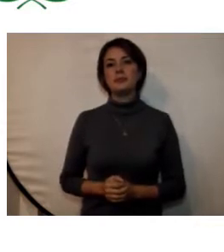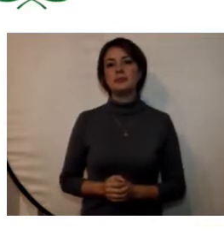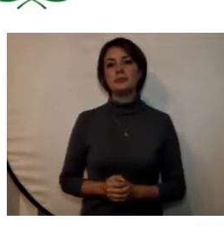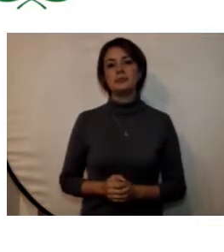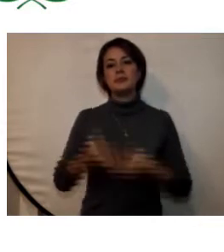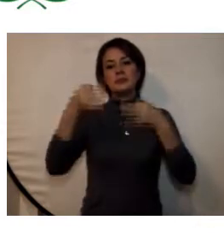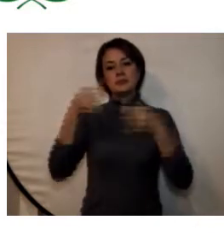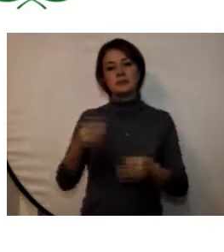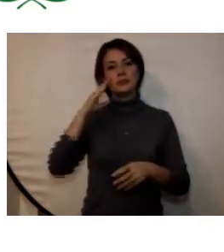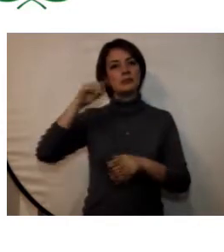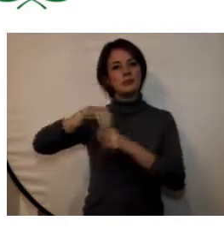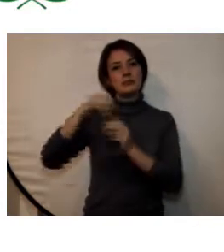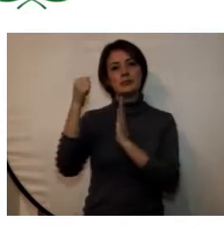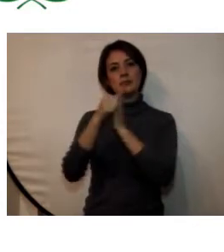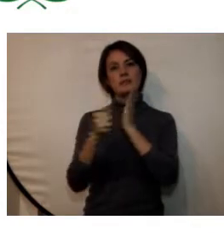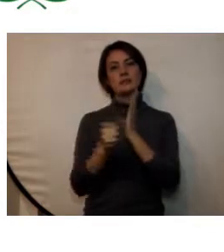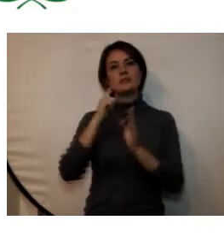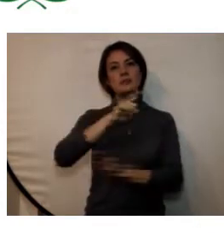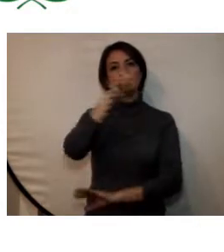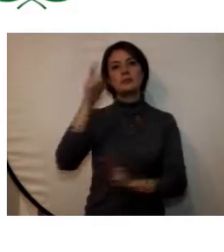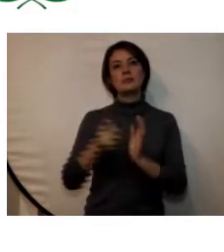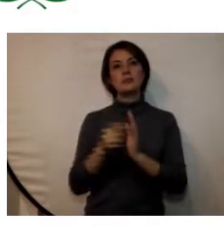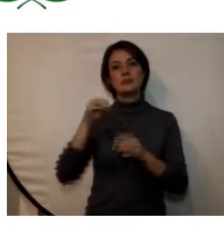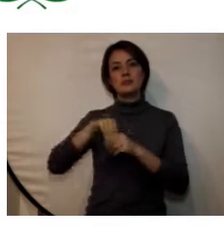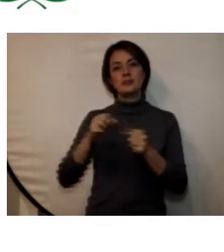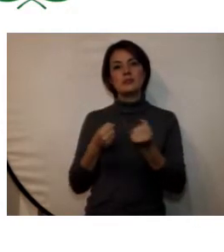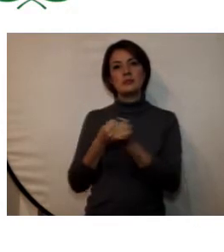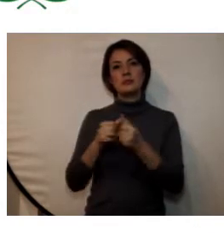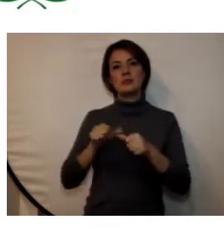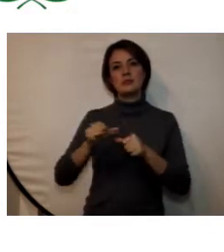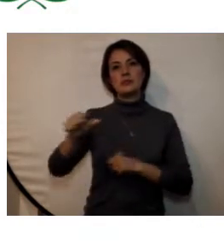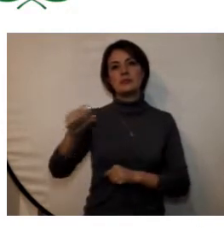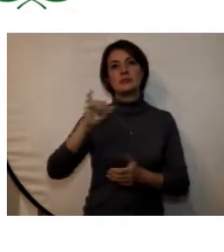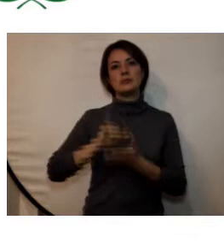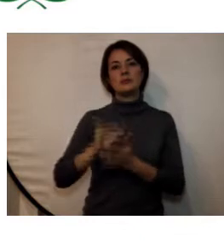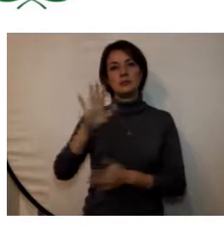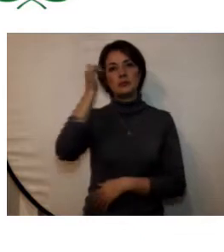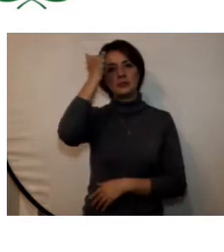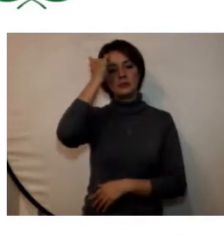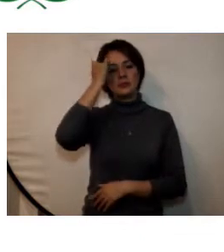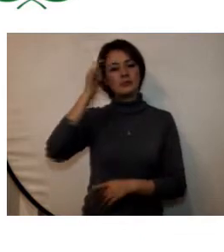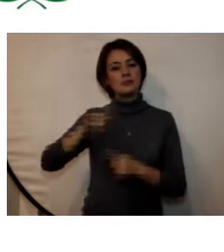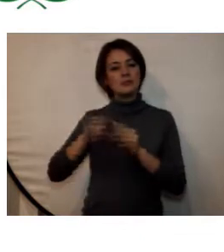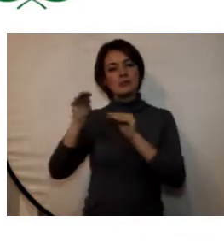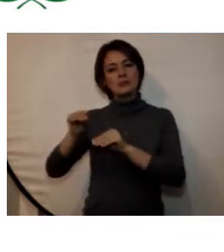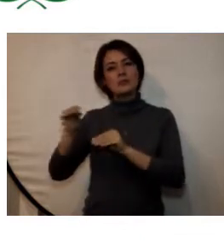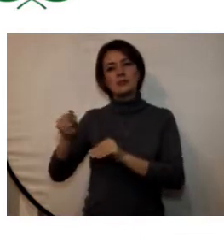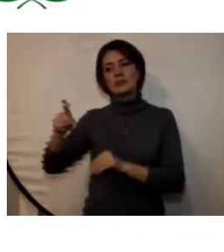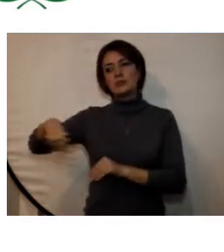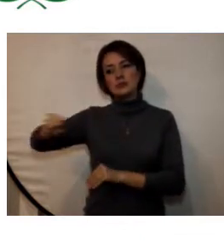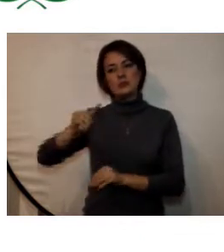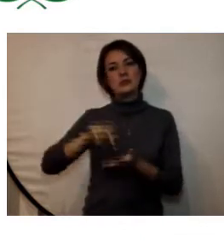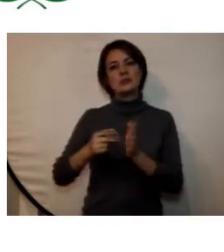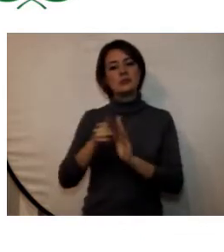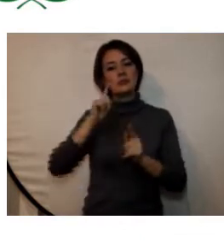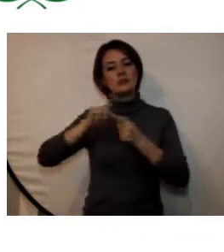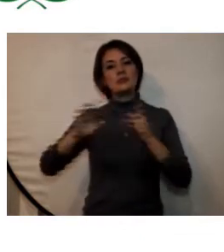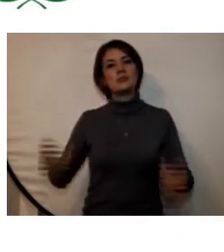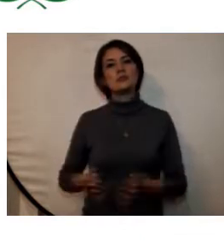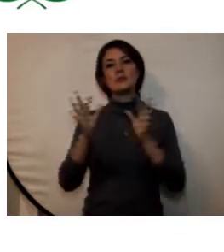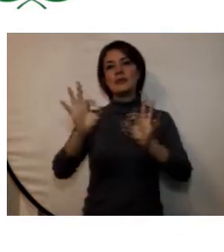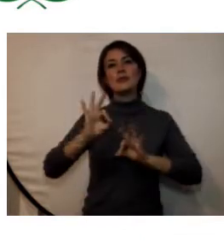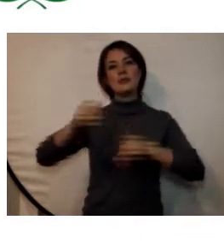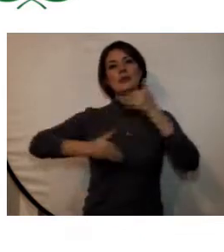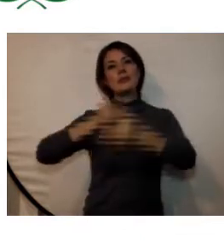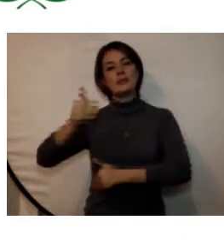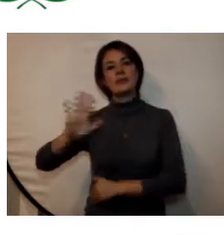definido como un programa de inversión se encuentra establecido el apoyo en estudios de formación avanzada para docentes el cual tiene como objetivo promover el mejoramiento de la calidad de los